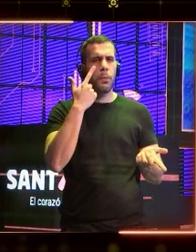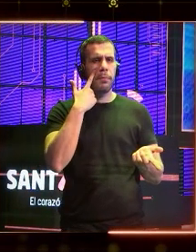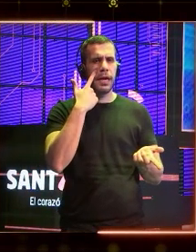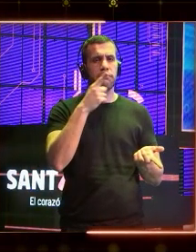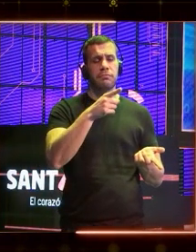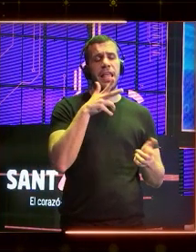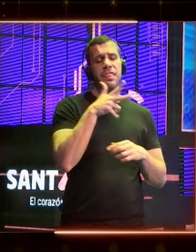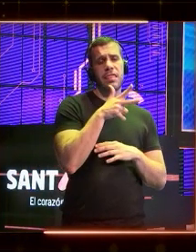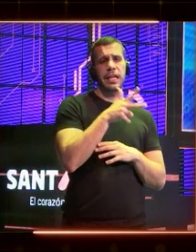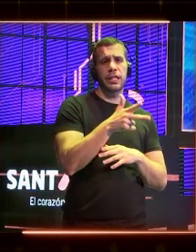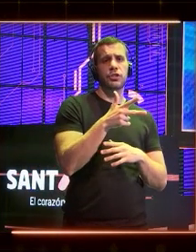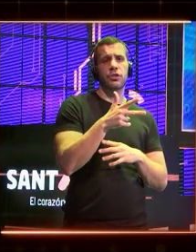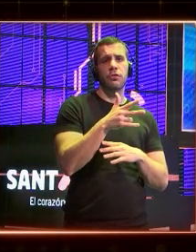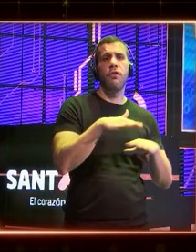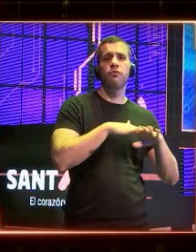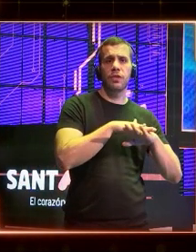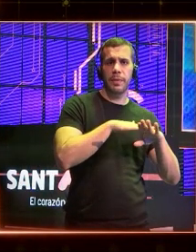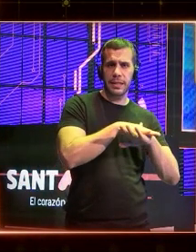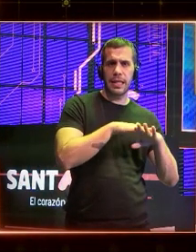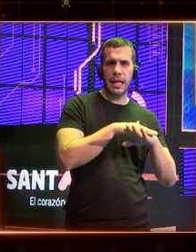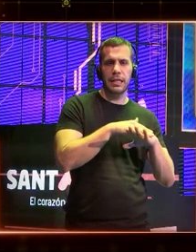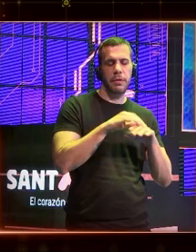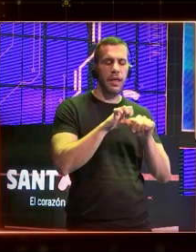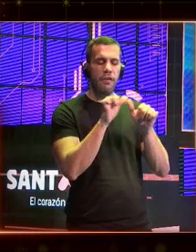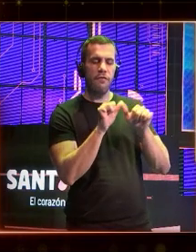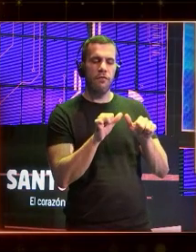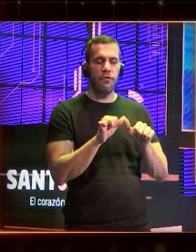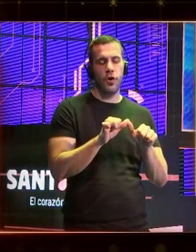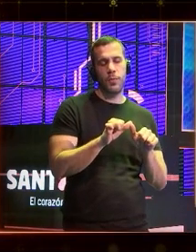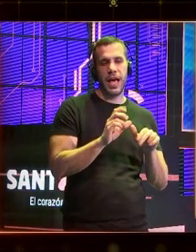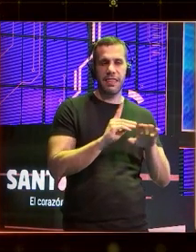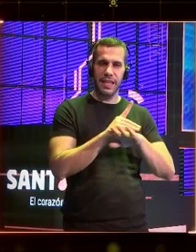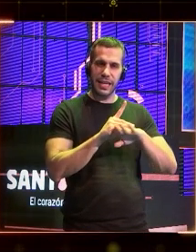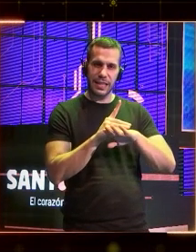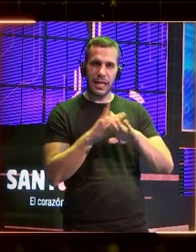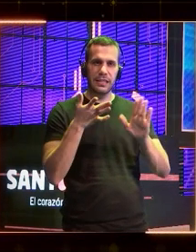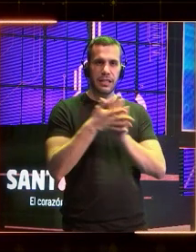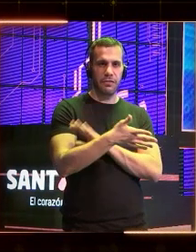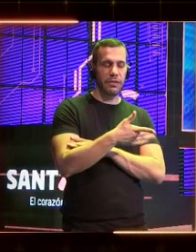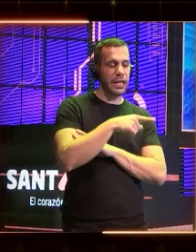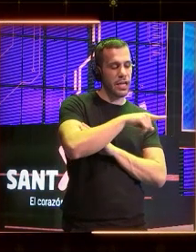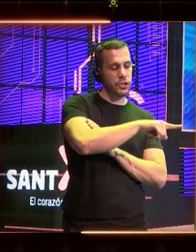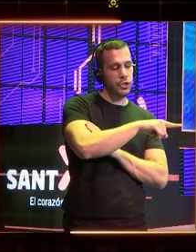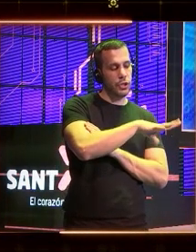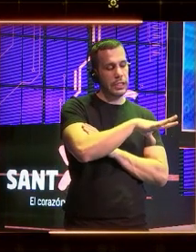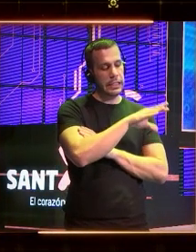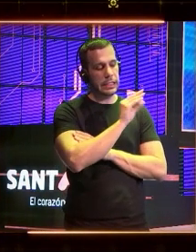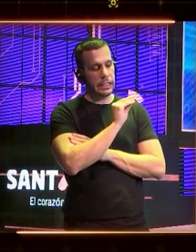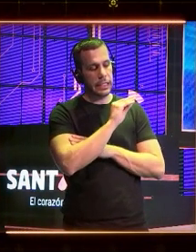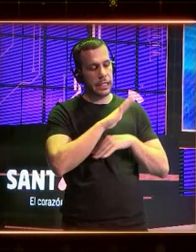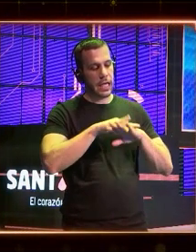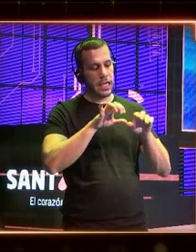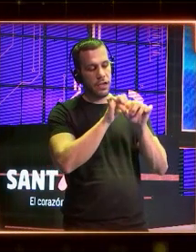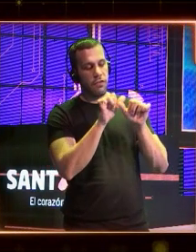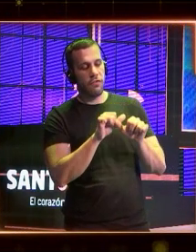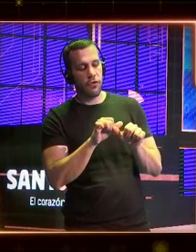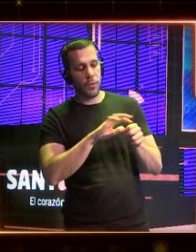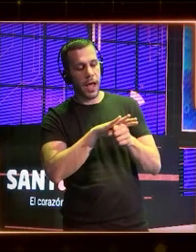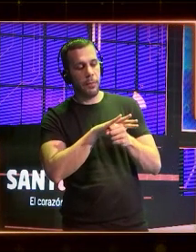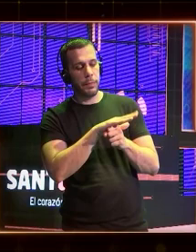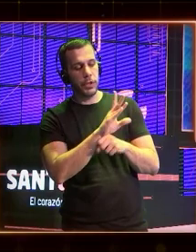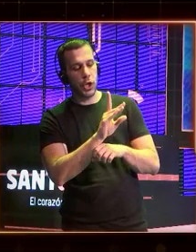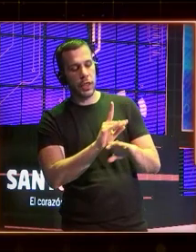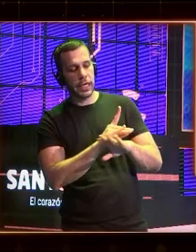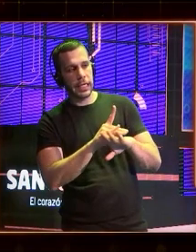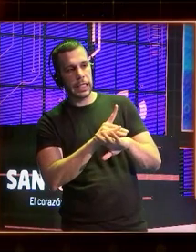los derechos fundamentales en clave digital. decir, ¿cuál es el derecho? ¿Cómo tengo que reinterpretar el derecho a la privacidad en el mundo digital? ¿Cómo